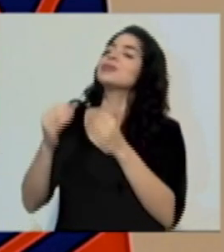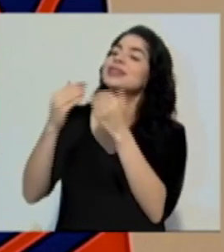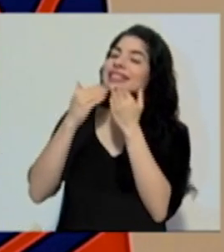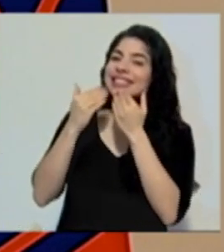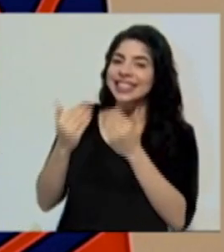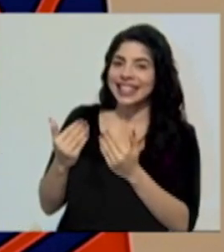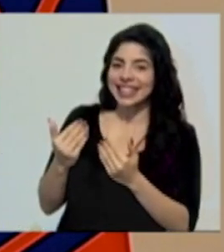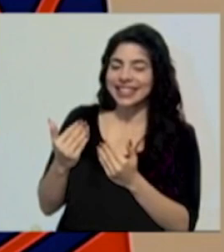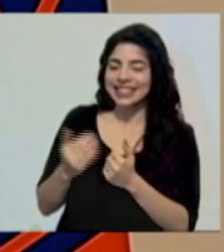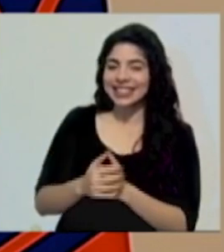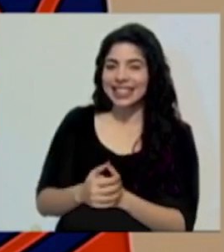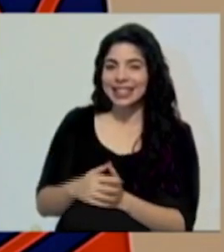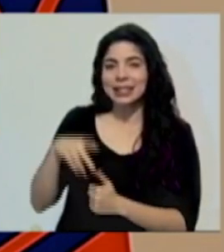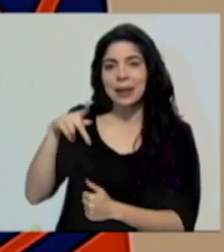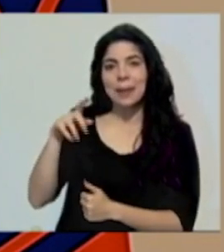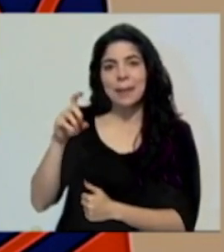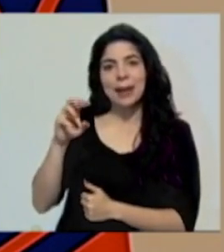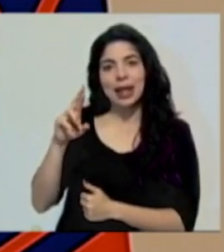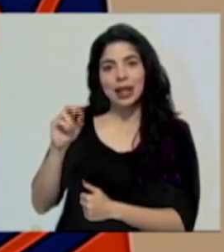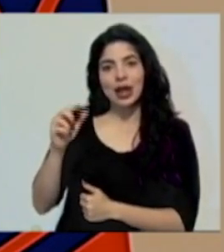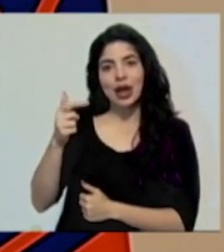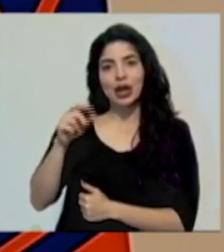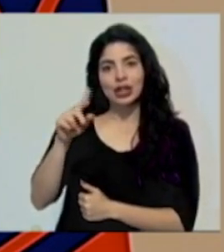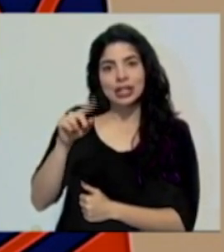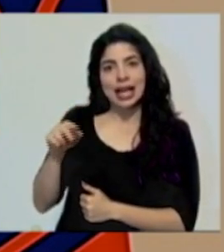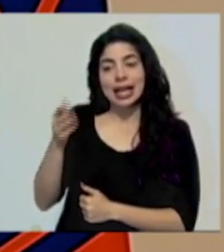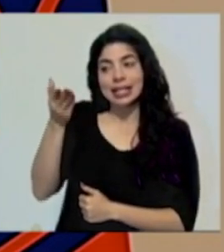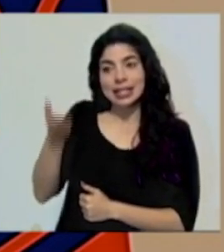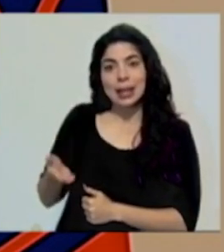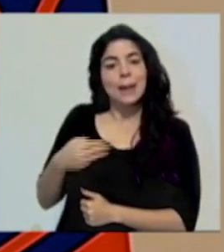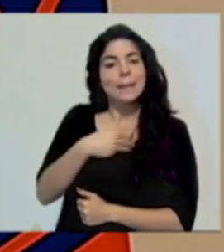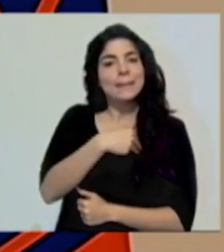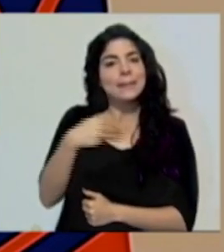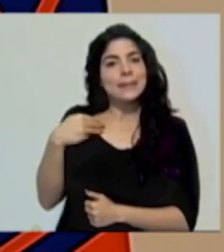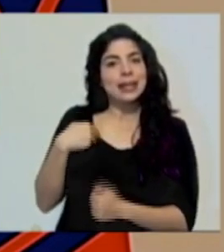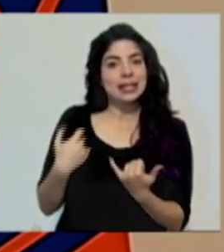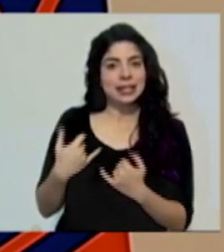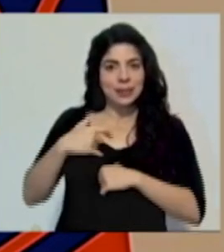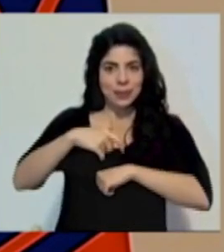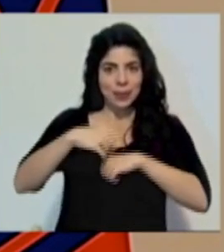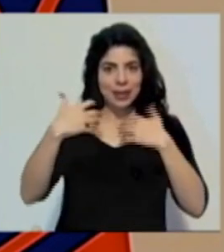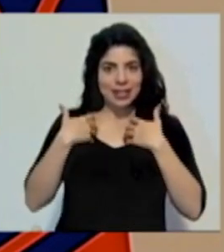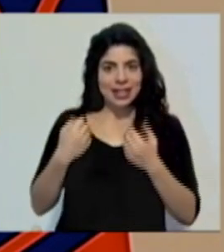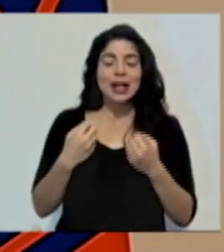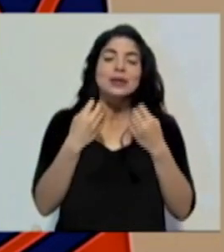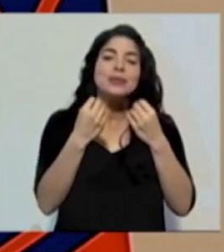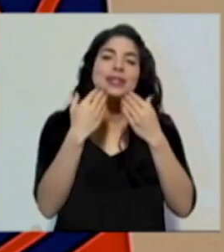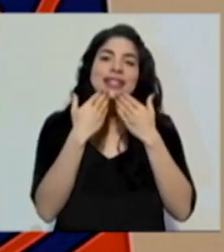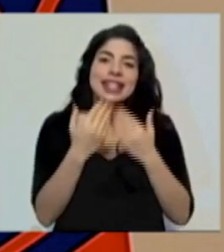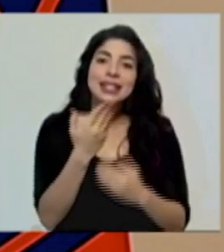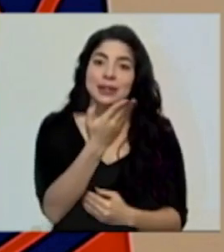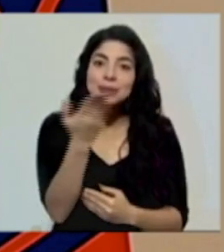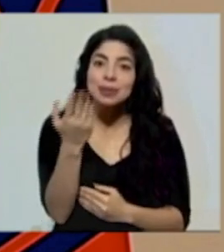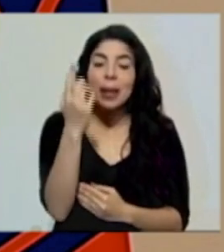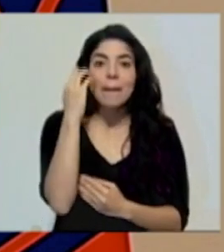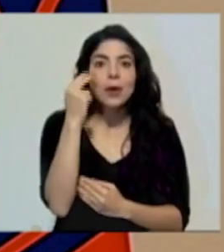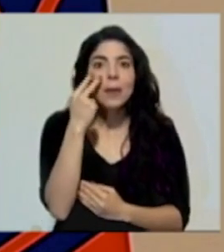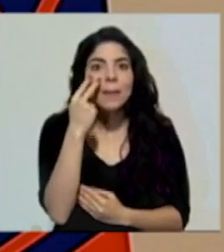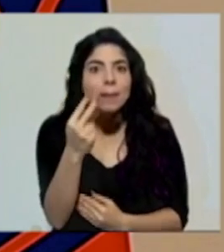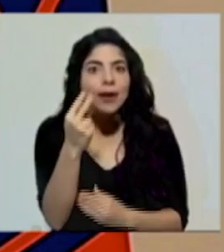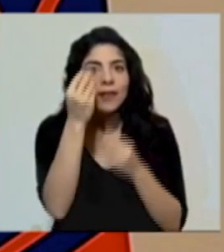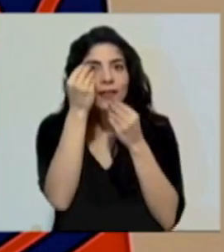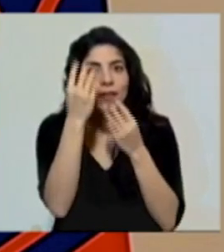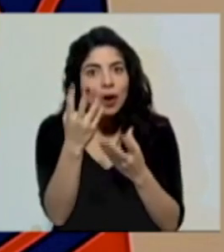Muchísimas gracias a don Pedro González, quien es nuestro Ministro Interino de Salud. Muchísimas gracias a usted por mantenerse